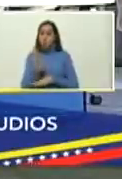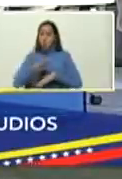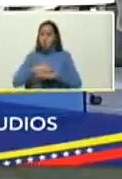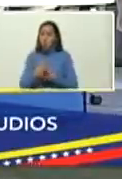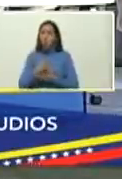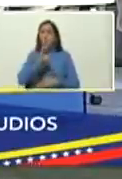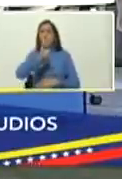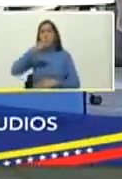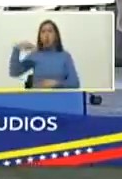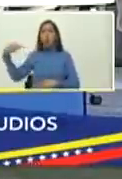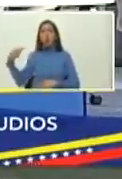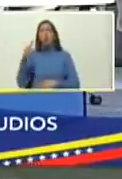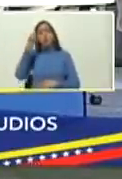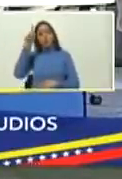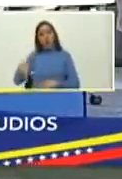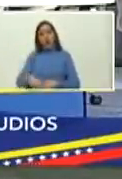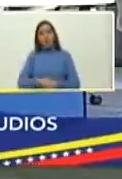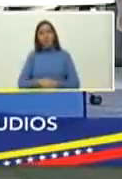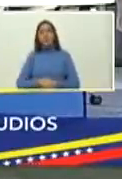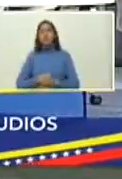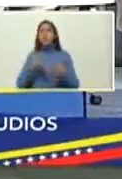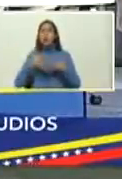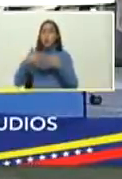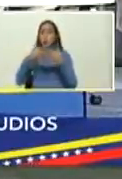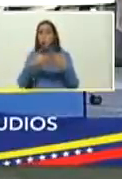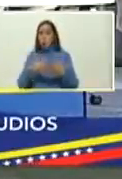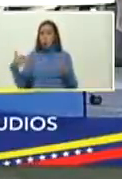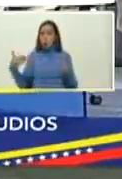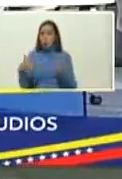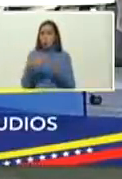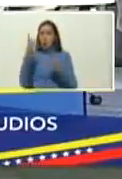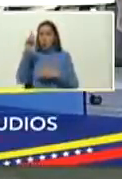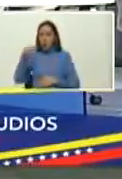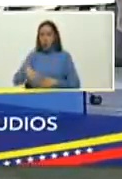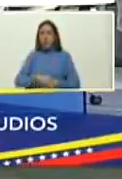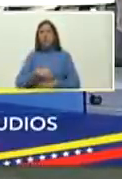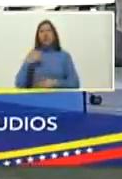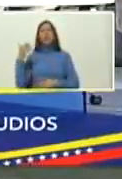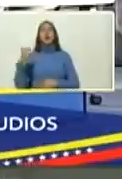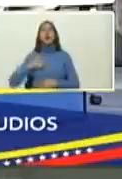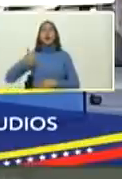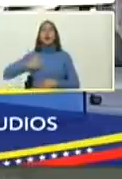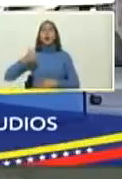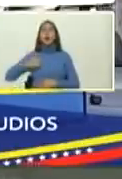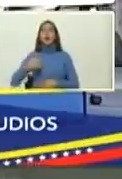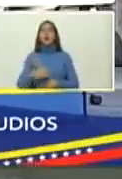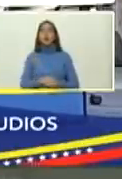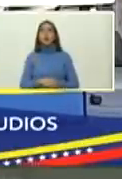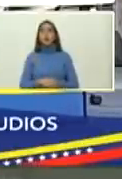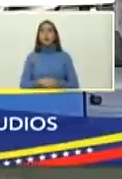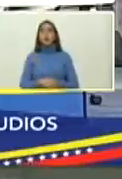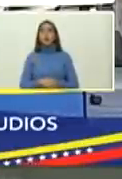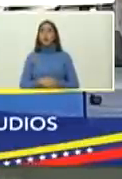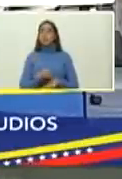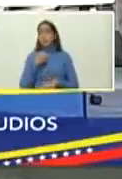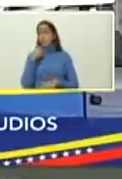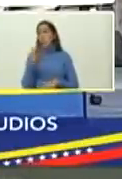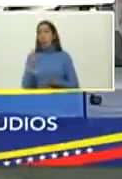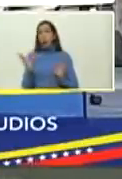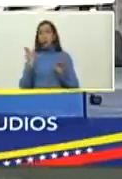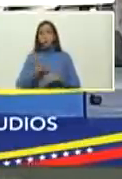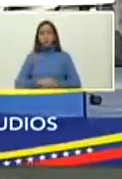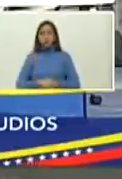Europea también y por los Estados Unidos y Canadá está bien bueno